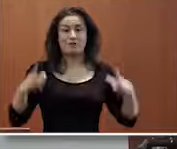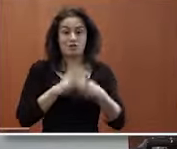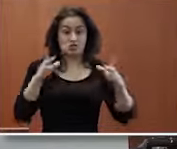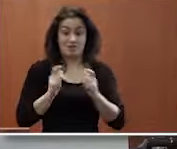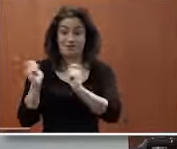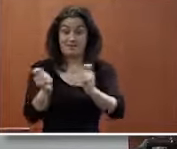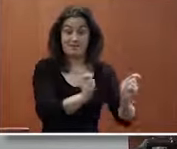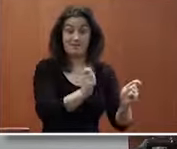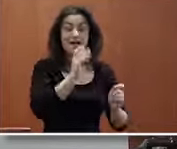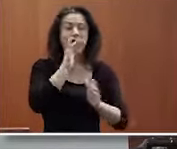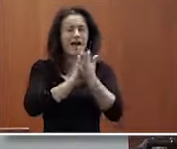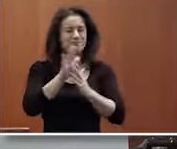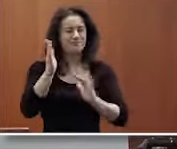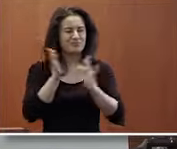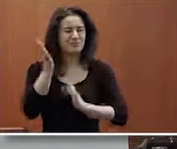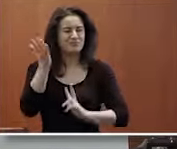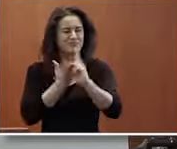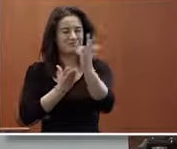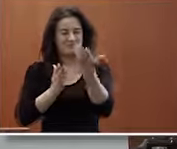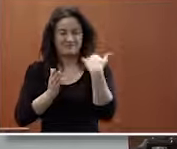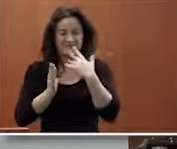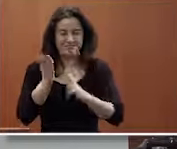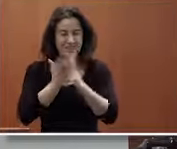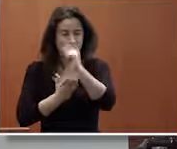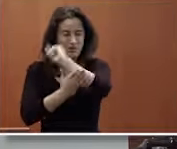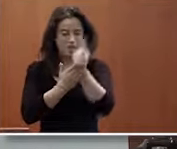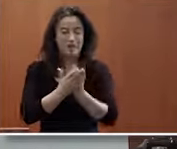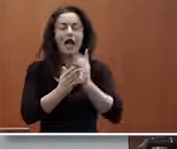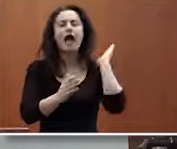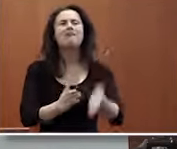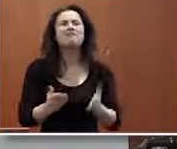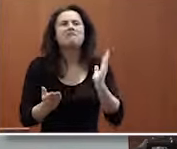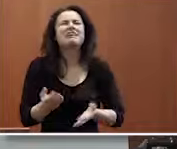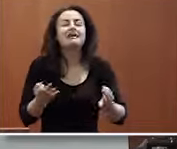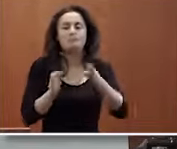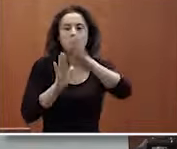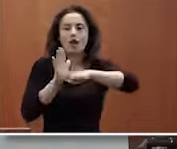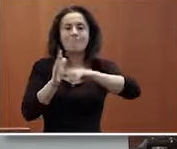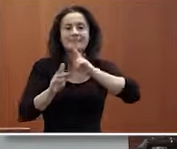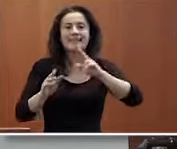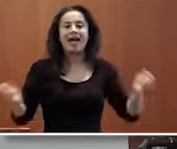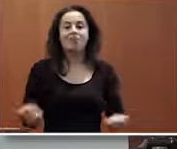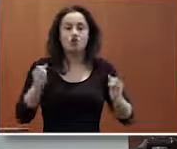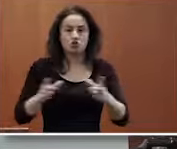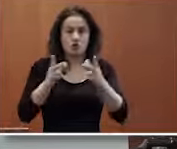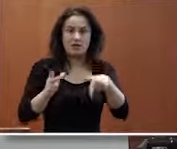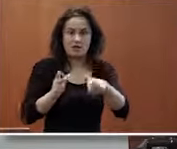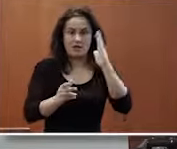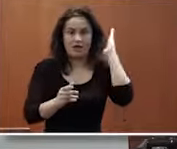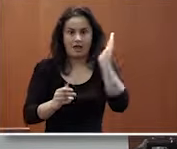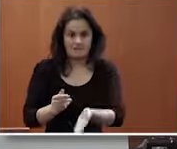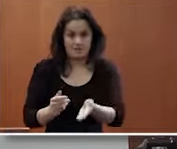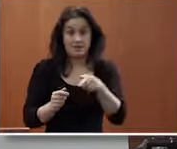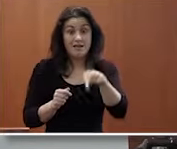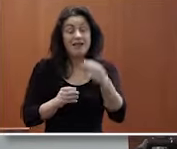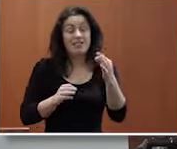los recortes presupuestarios mencionaba antes afectan especialmente a una parte concreta que es a los programas de acción social y ahí hay que innovar